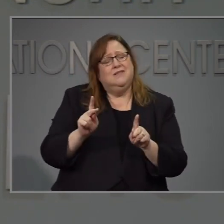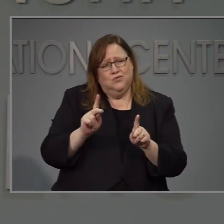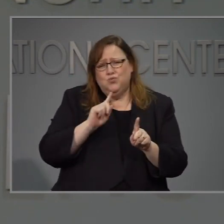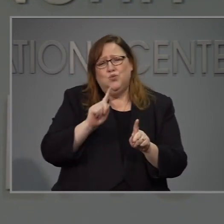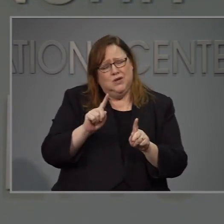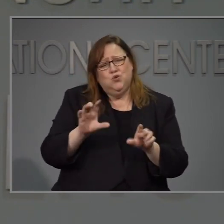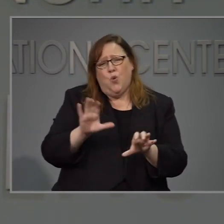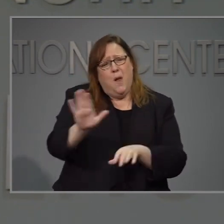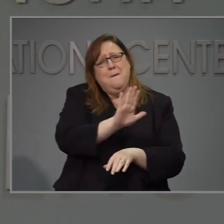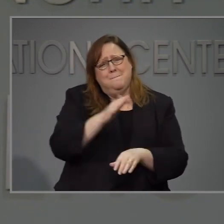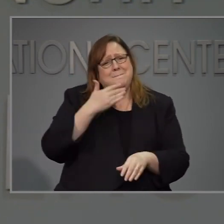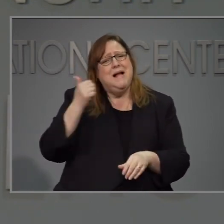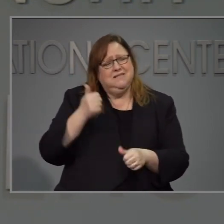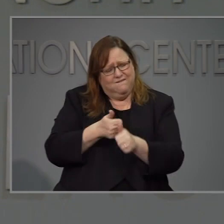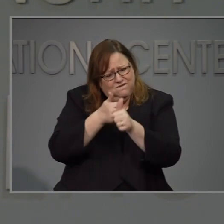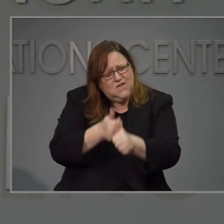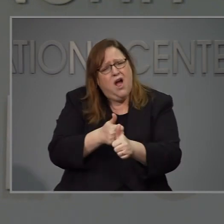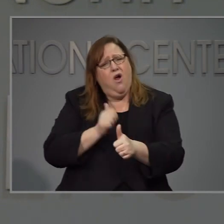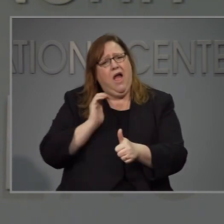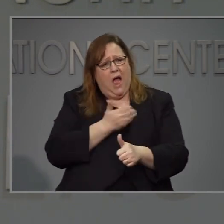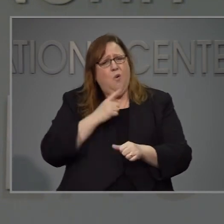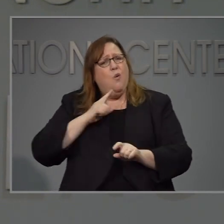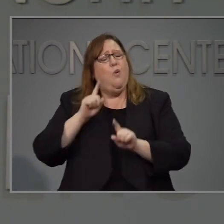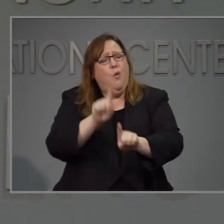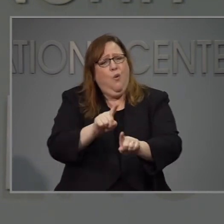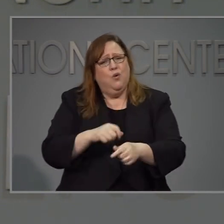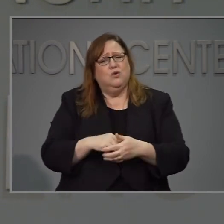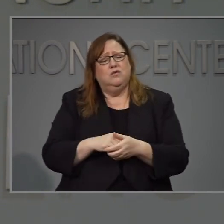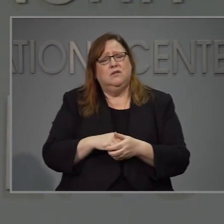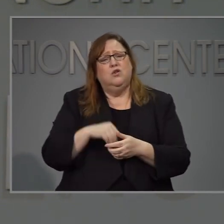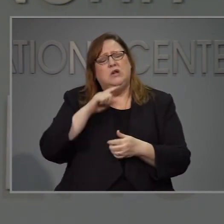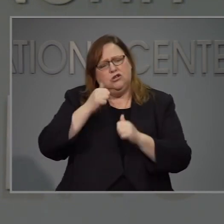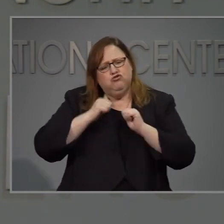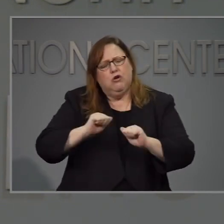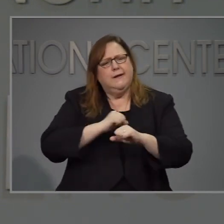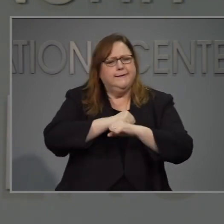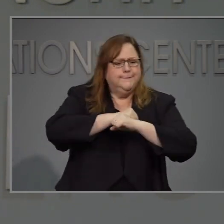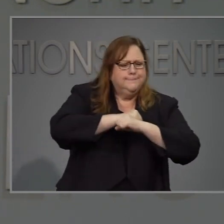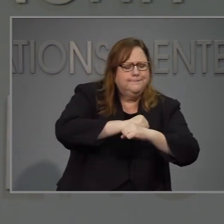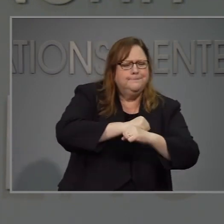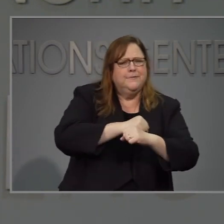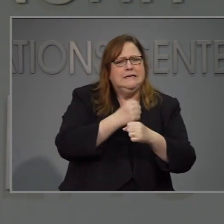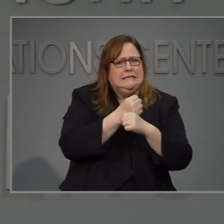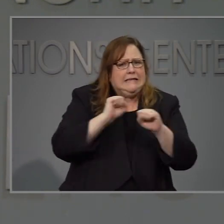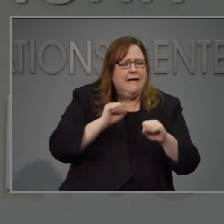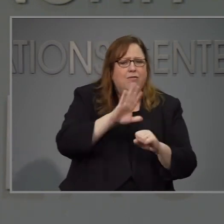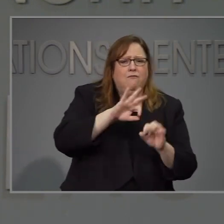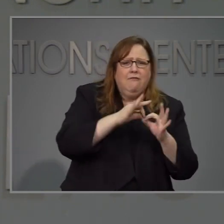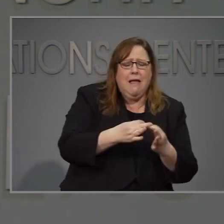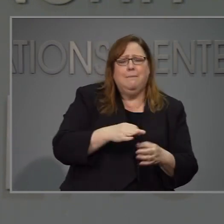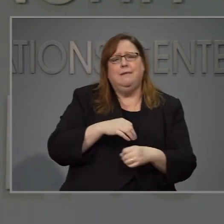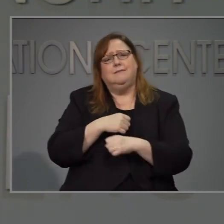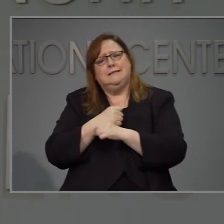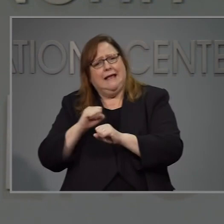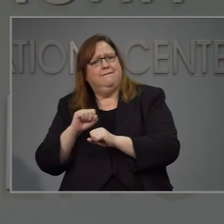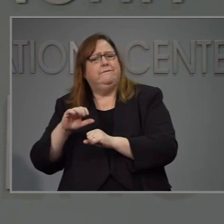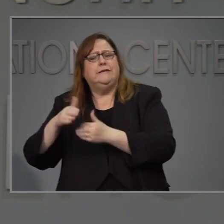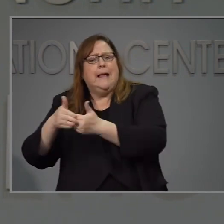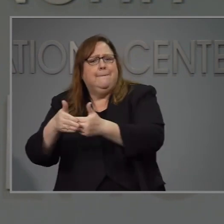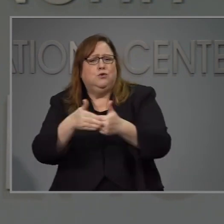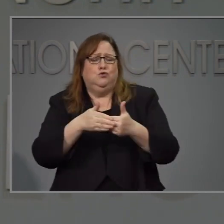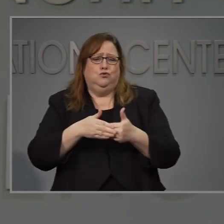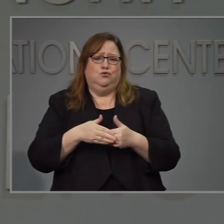del norte. están haciendo lo mejor para seguir las órdenes y hacer lo mejor para mantener a salvo a sus